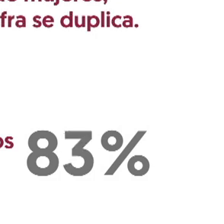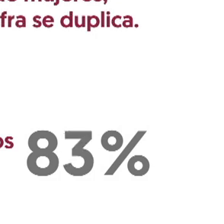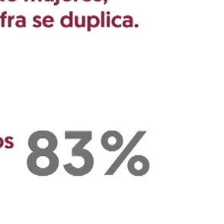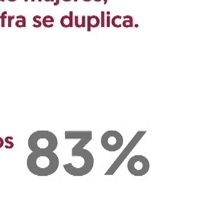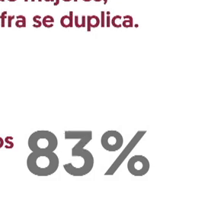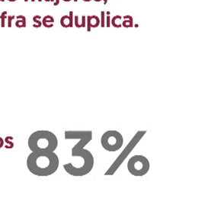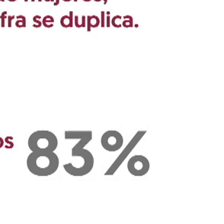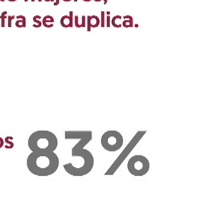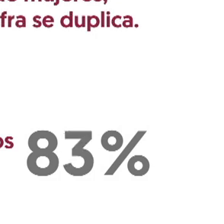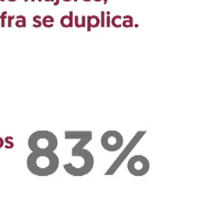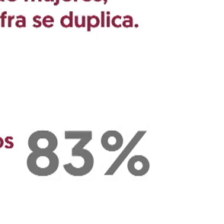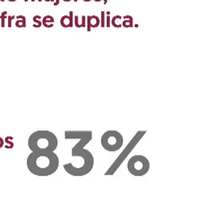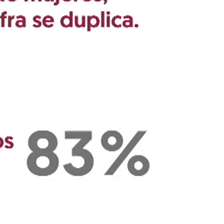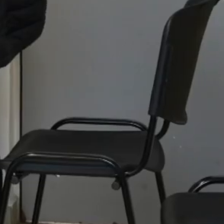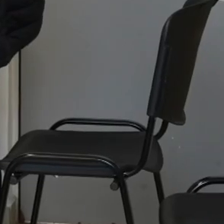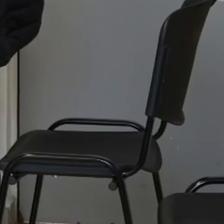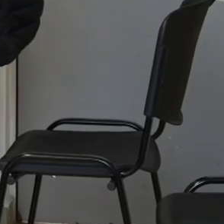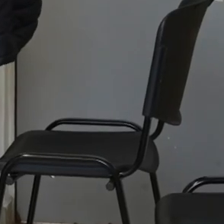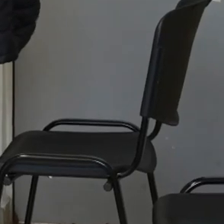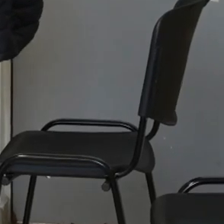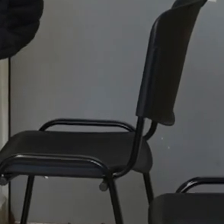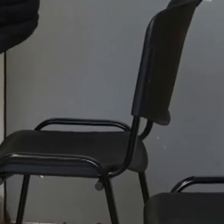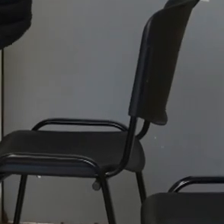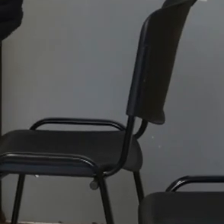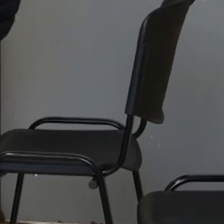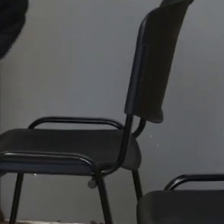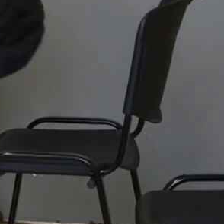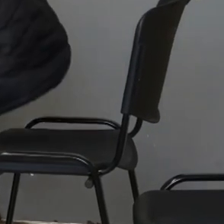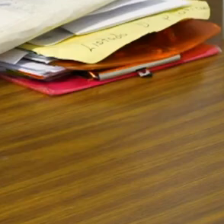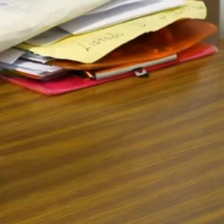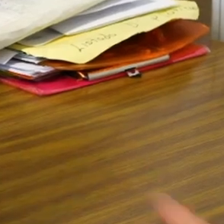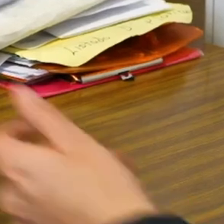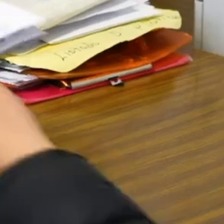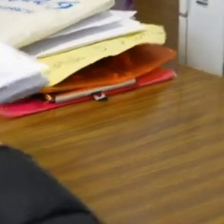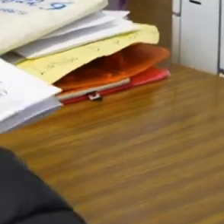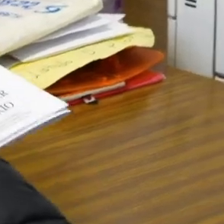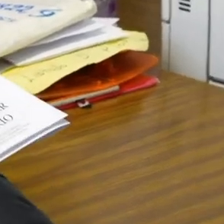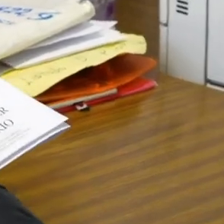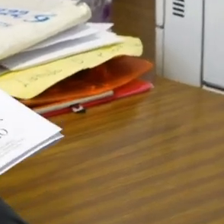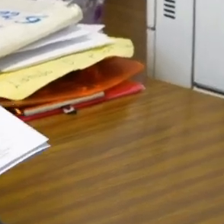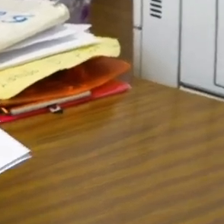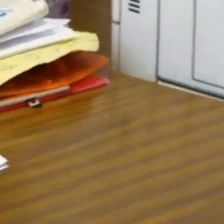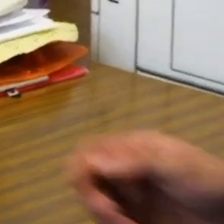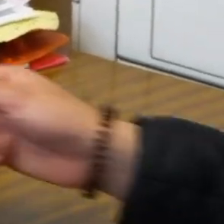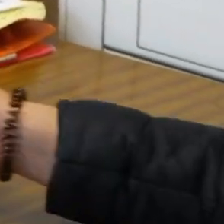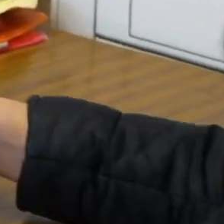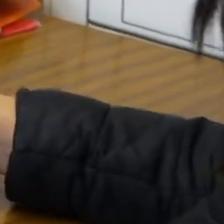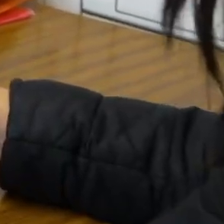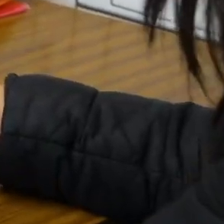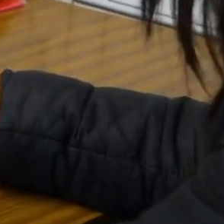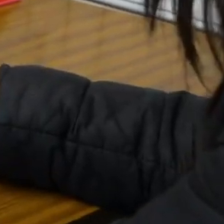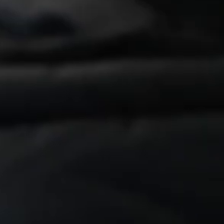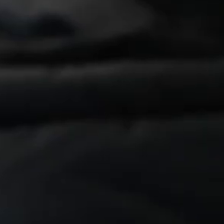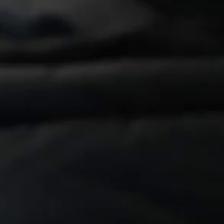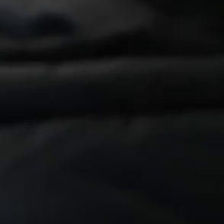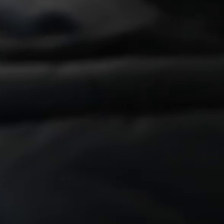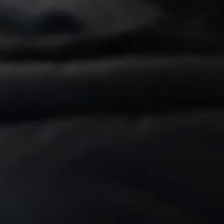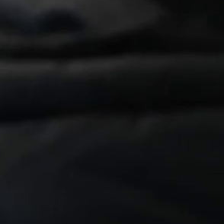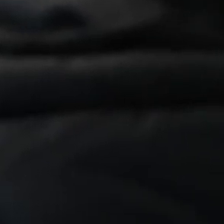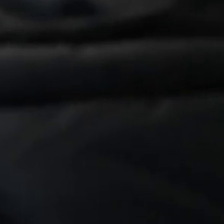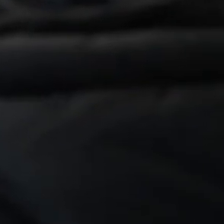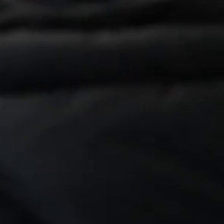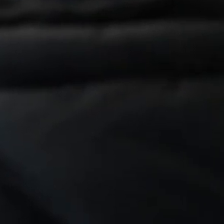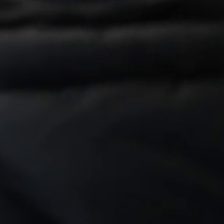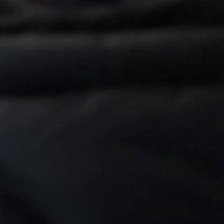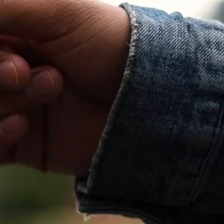la cifra se duplica. Ante una amenaza tan grave, la prevención es indispensable. Toma